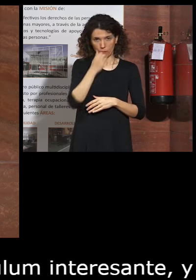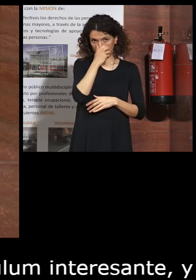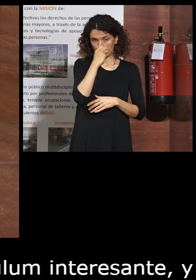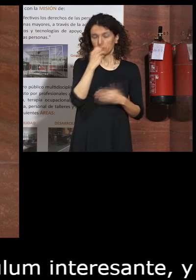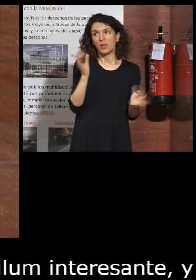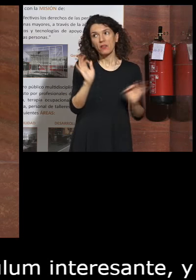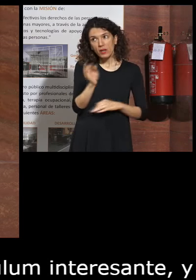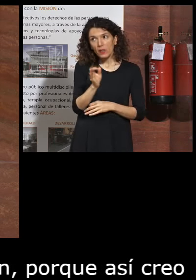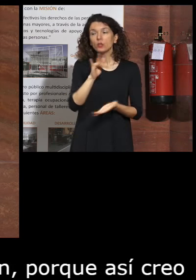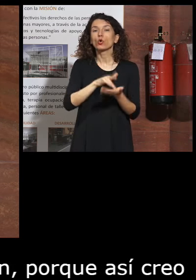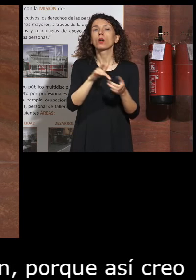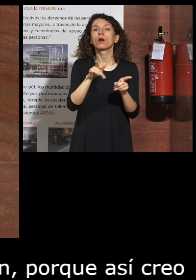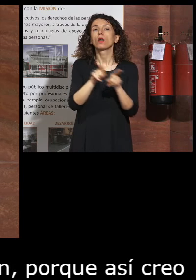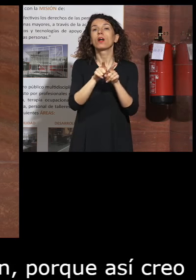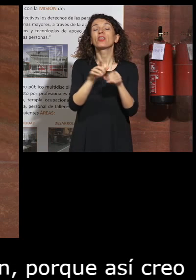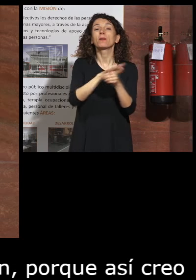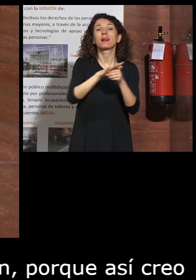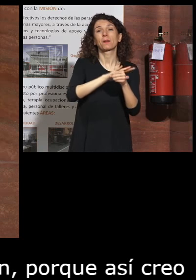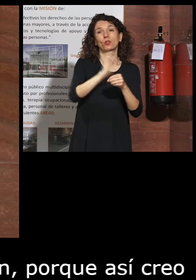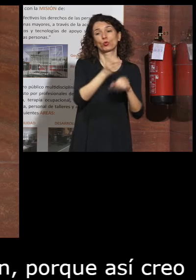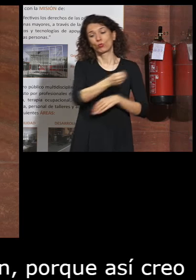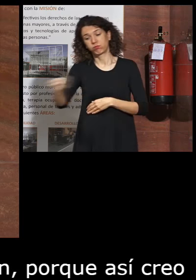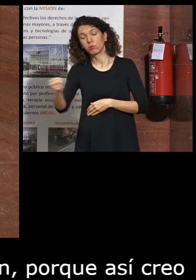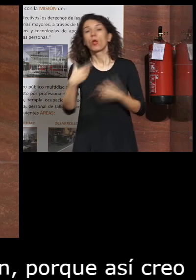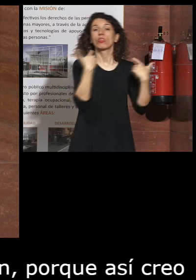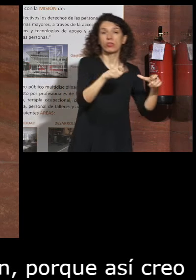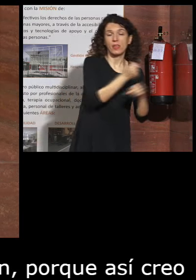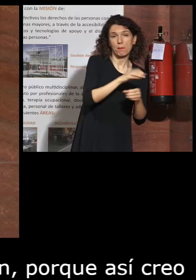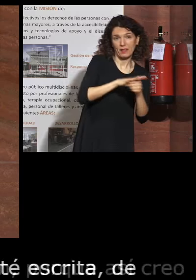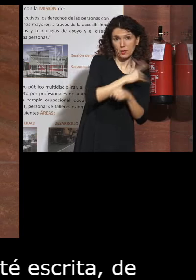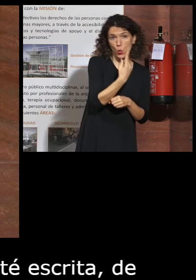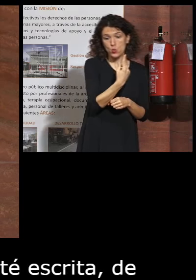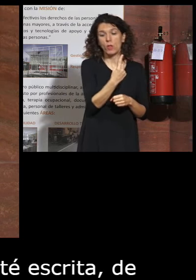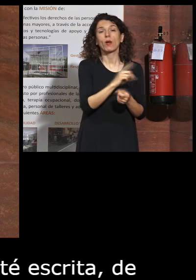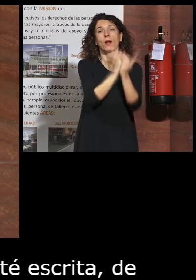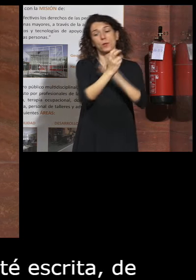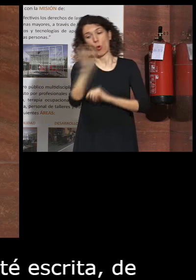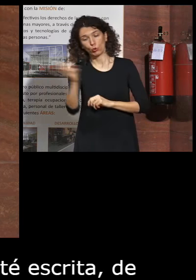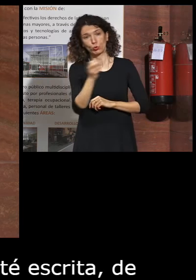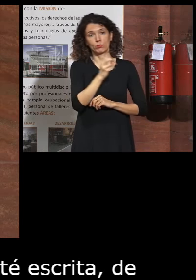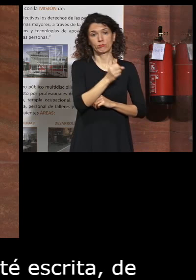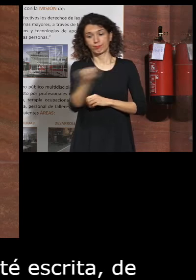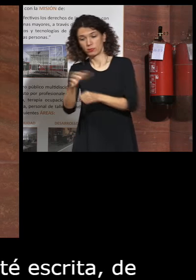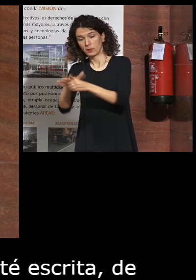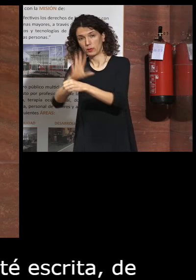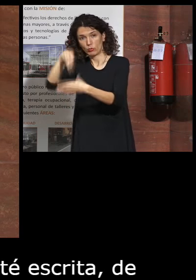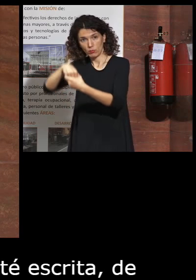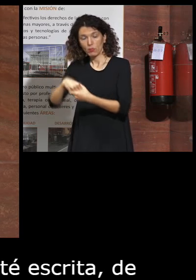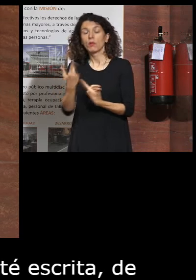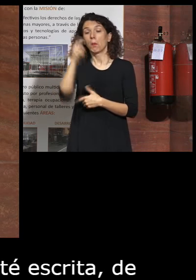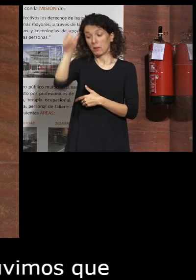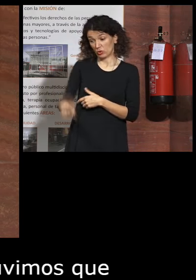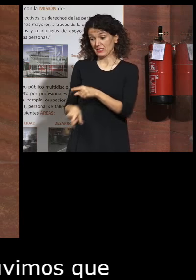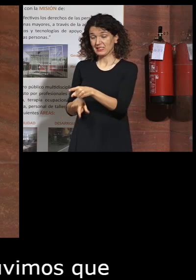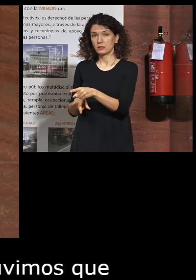es cierto que tuvimos que cambiarla de departamento estuvo primero en uno luego estuvo en otro y al final bueno pues la persona